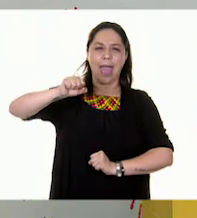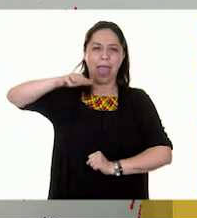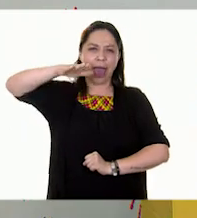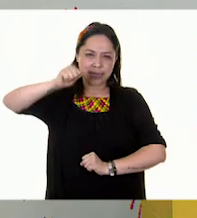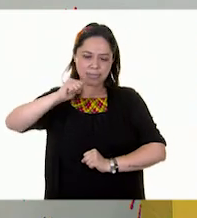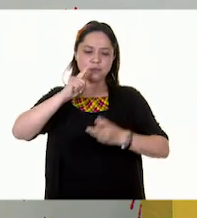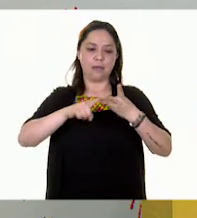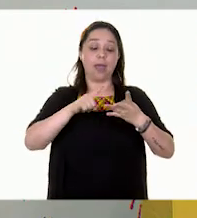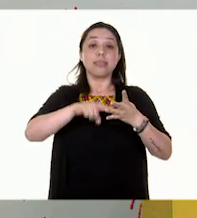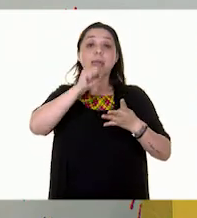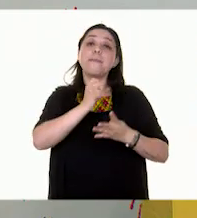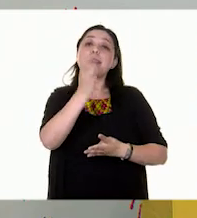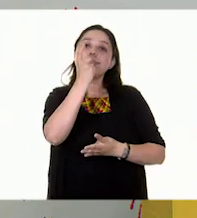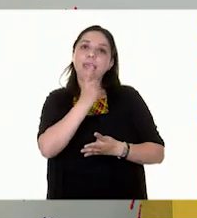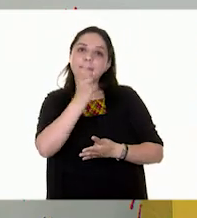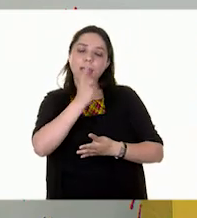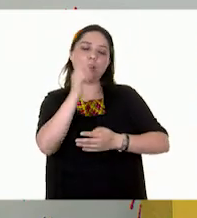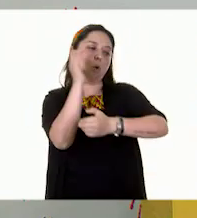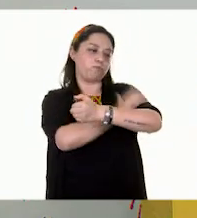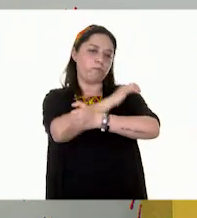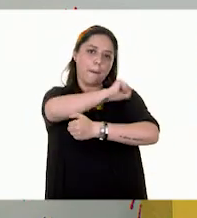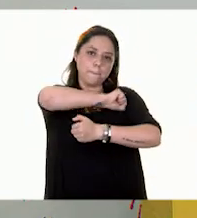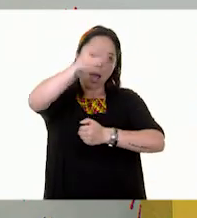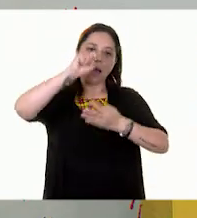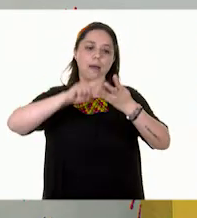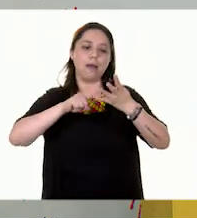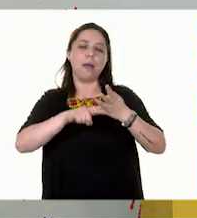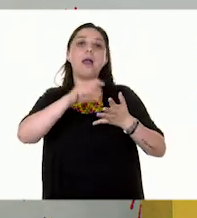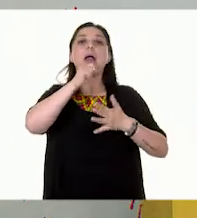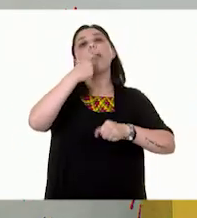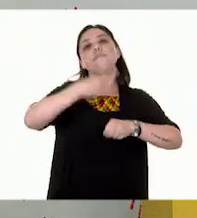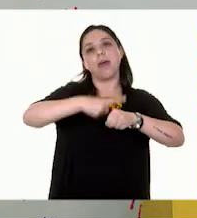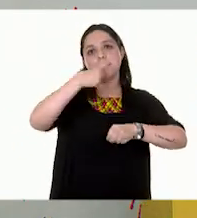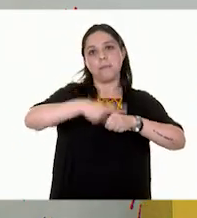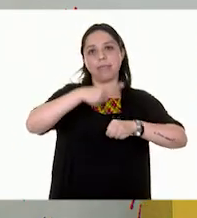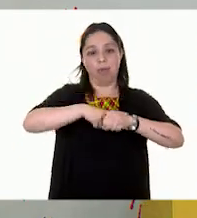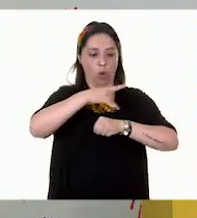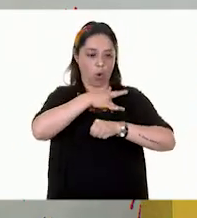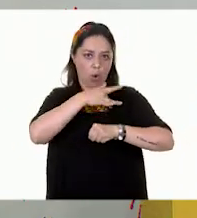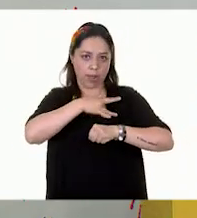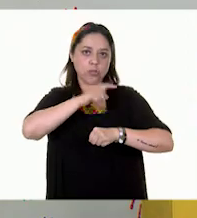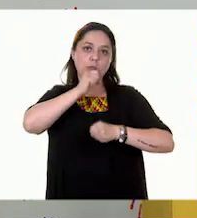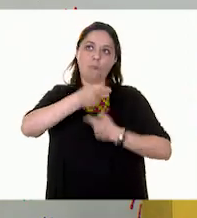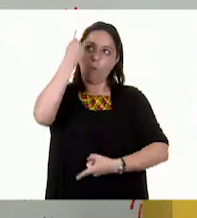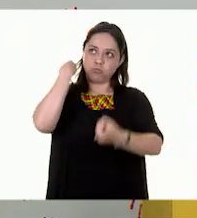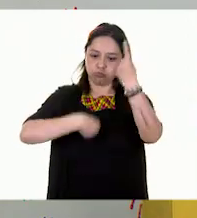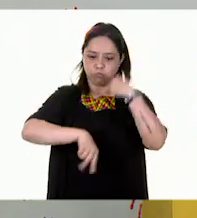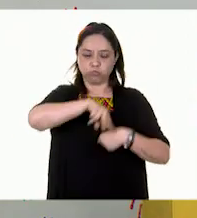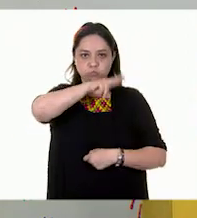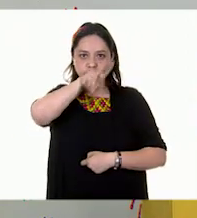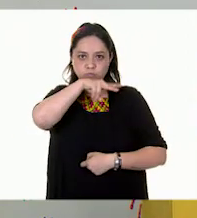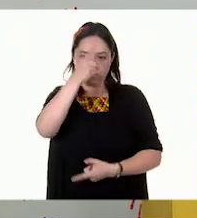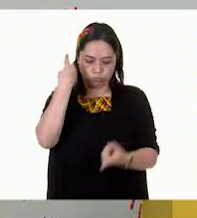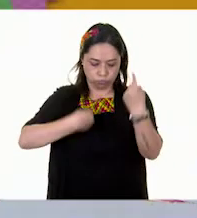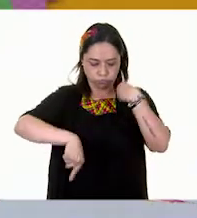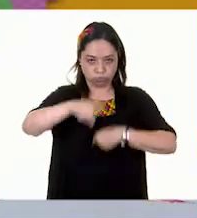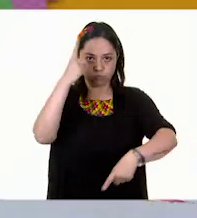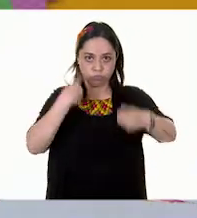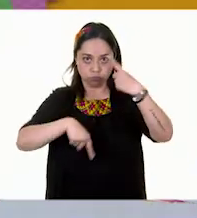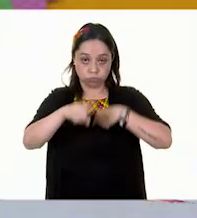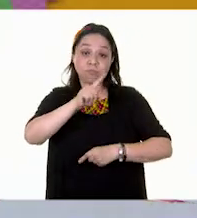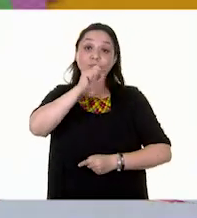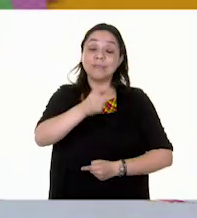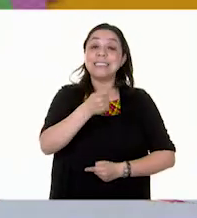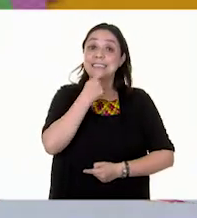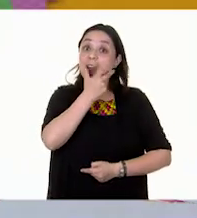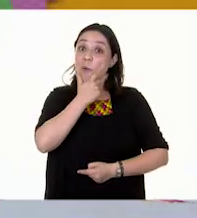diabetes, personas con enfermedades cardiovasculares y respiratorias y también las niñas y los niños. Por eso nos debemos de